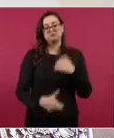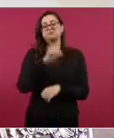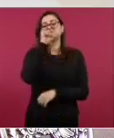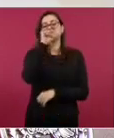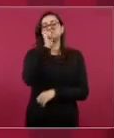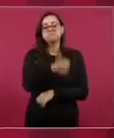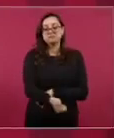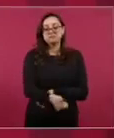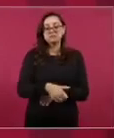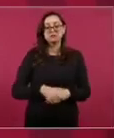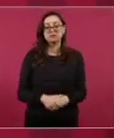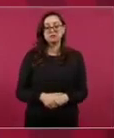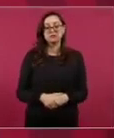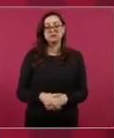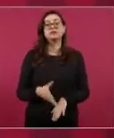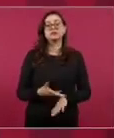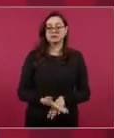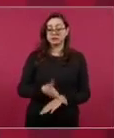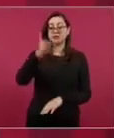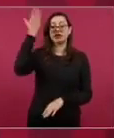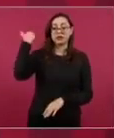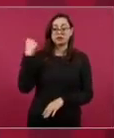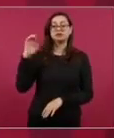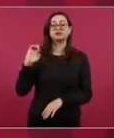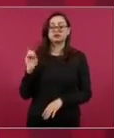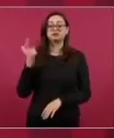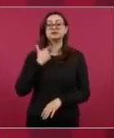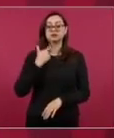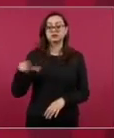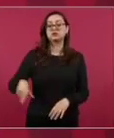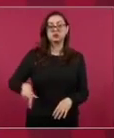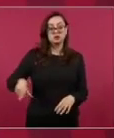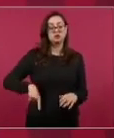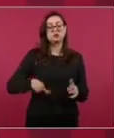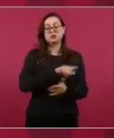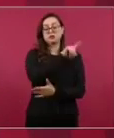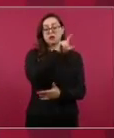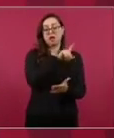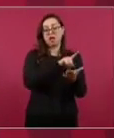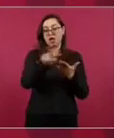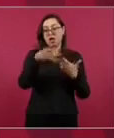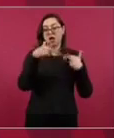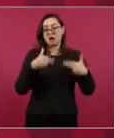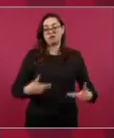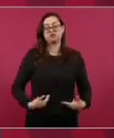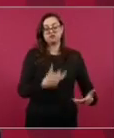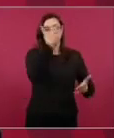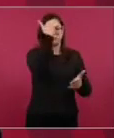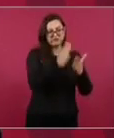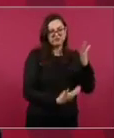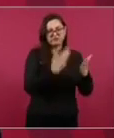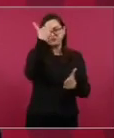Yo no